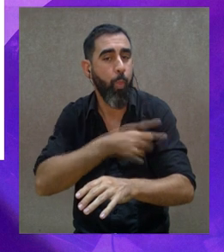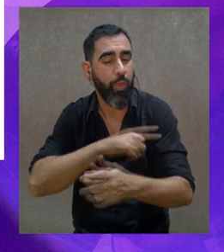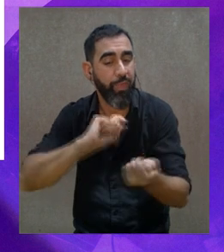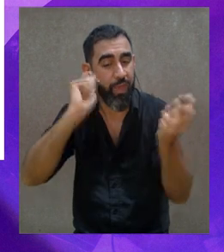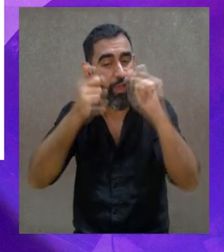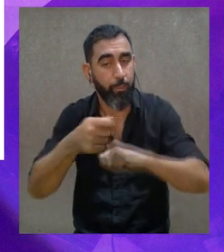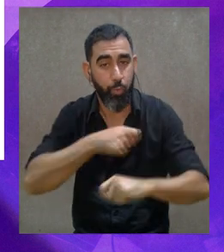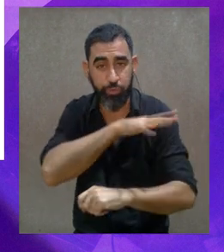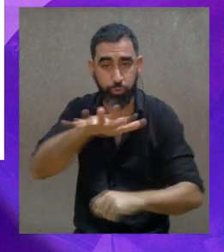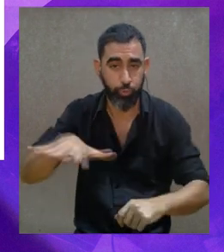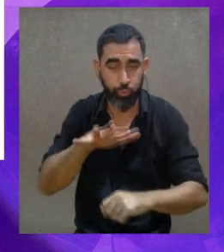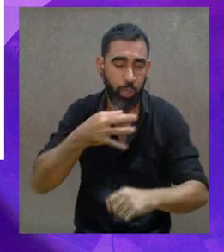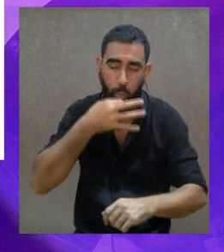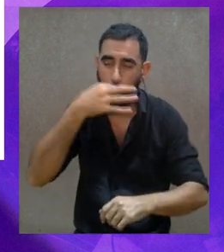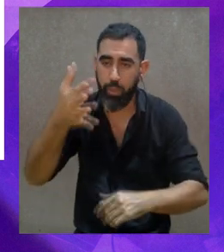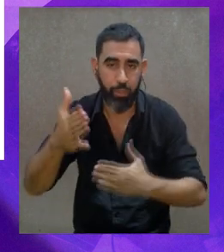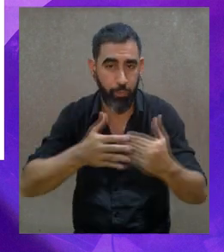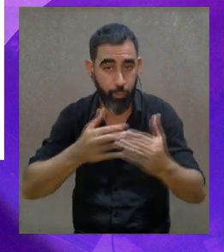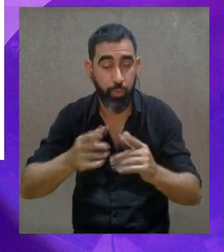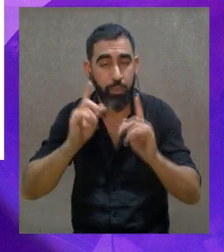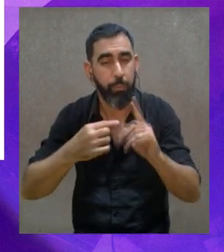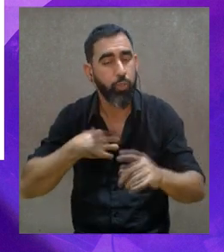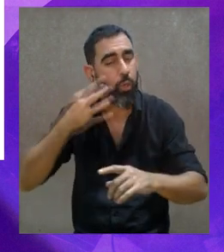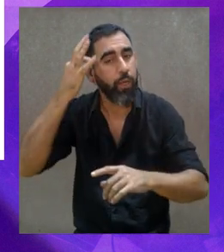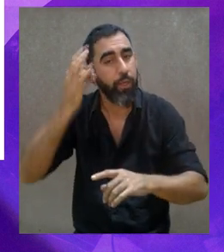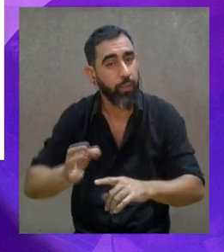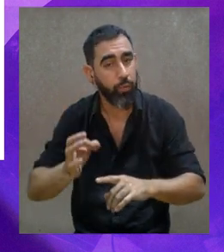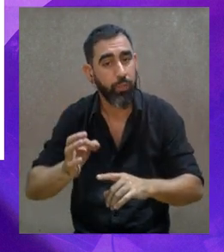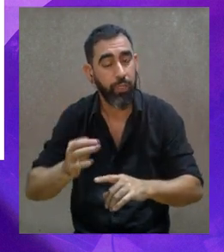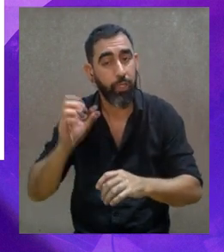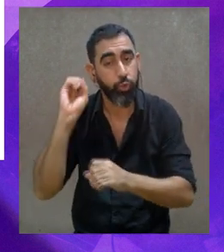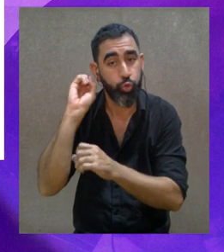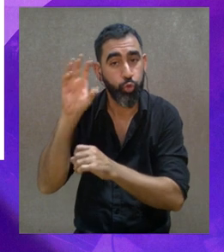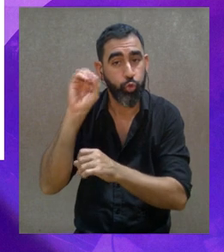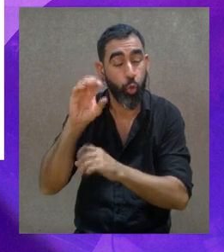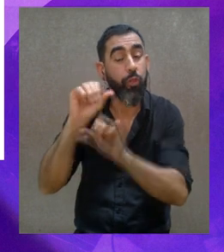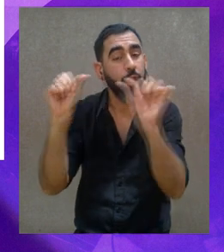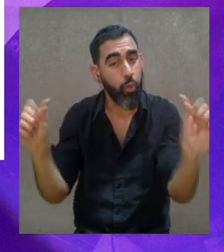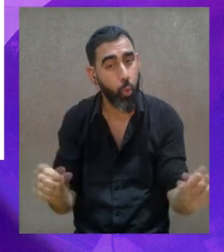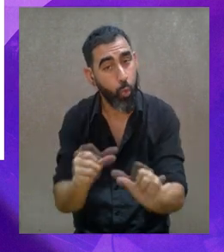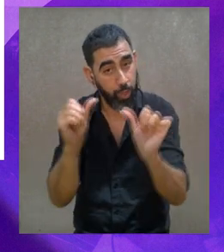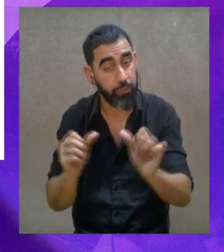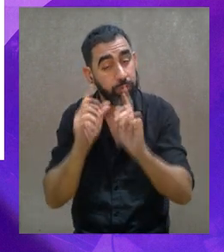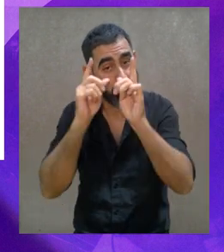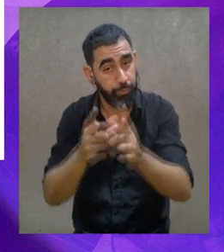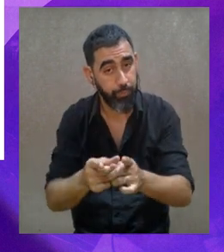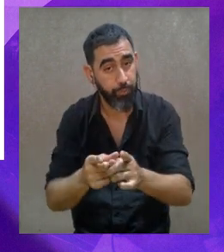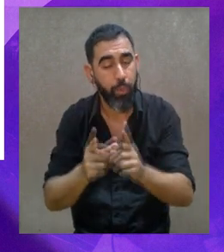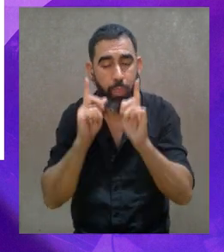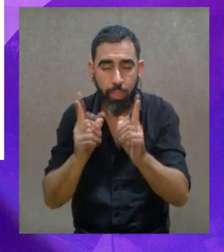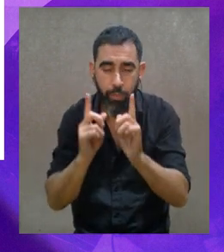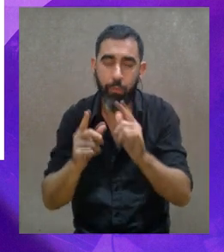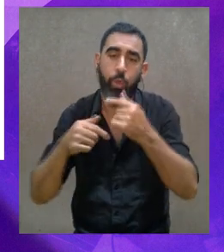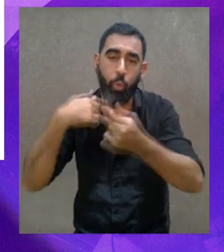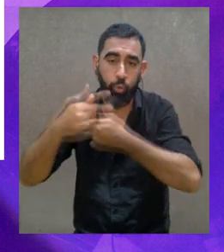poder de cambio en la sociedad, sea cual sea, ¿no? Y también estoy convencido que el Sodre lo está haciendo,